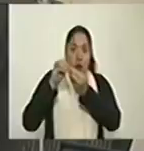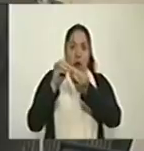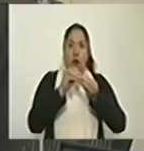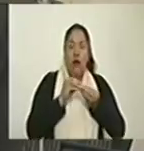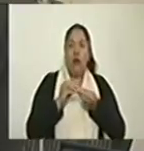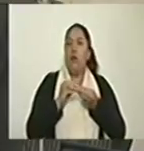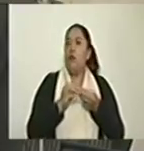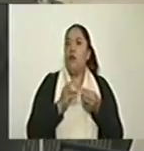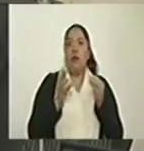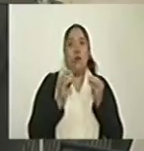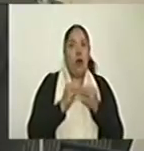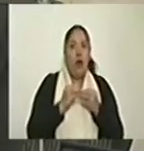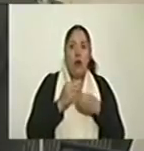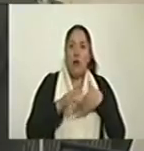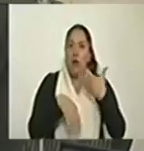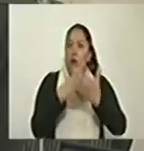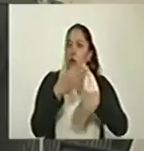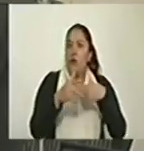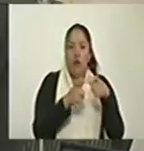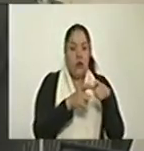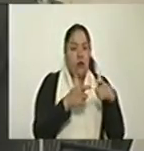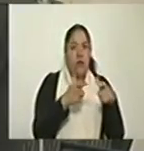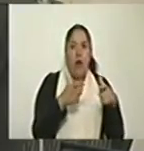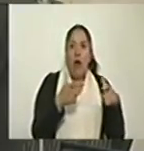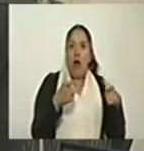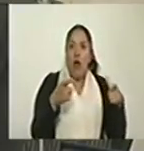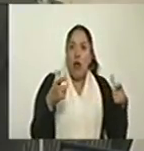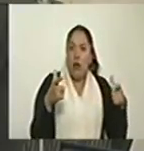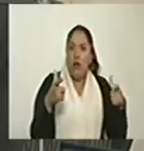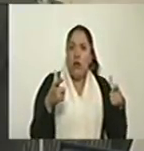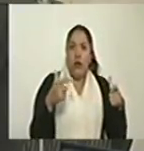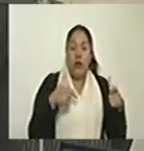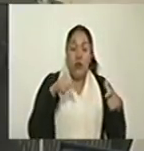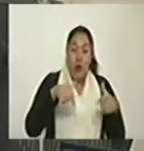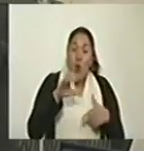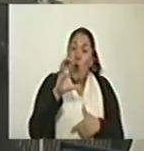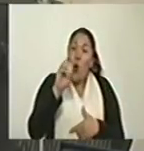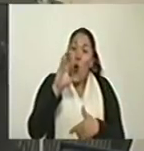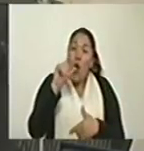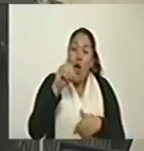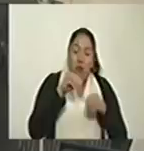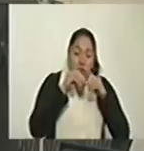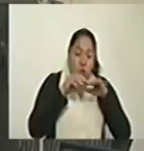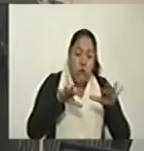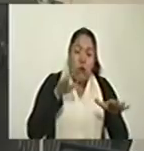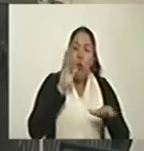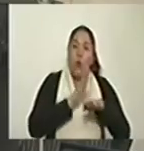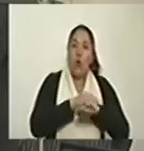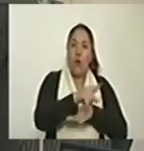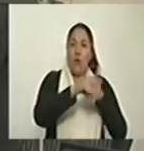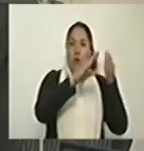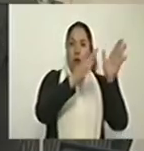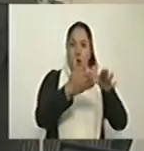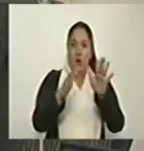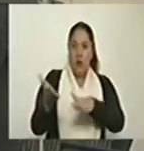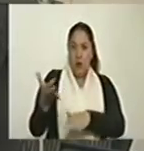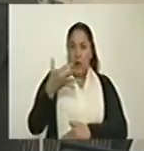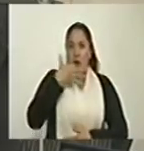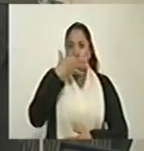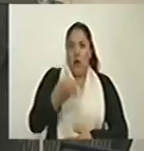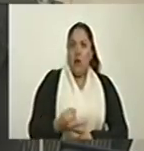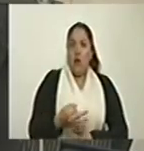día va a más consumo cuando usted tiene invadido un país con coca. Por eso son los muertos. ¿Por qué se extrañan?